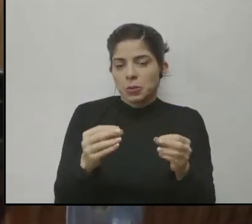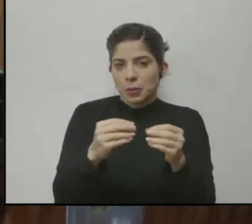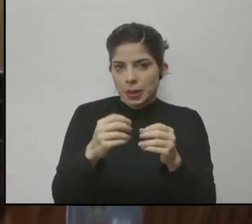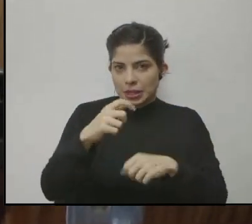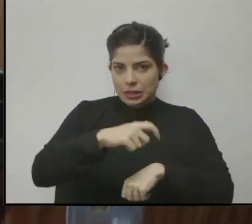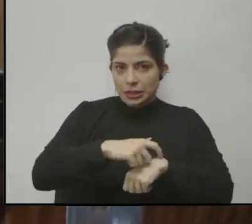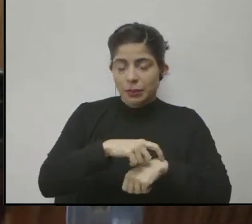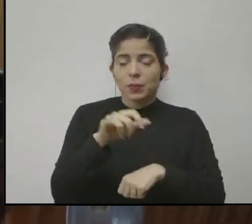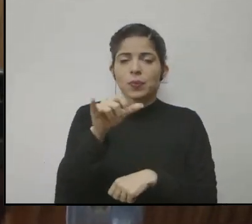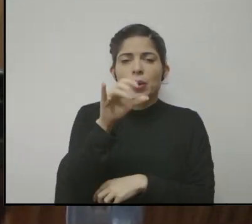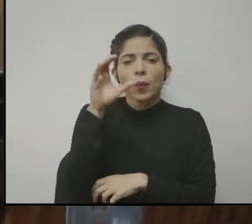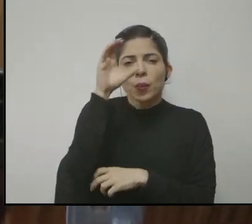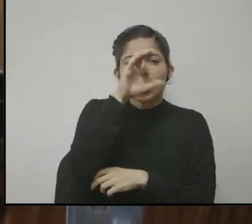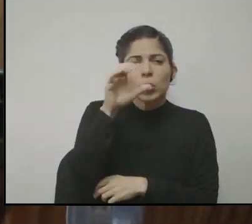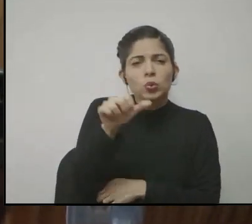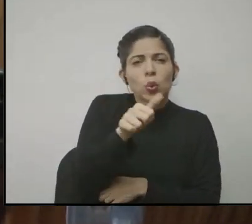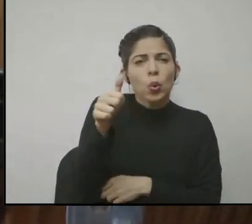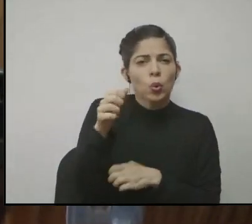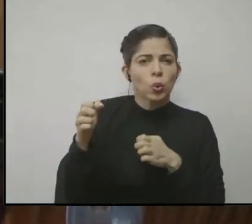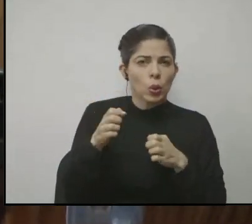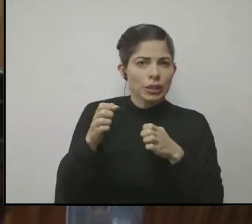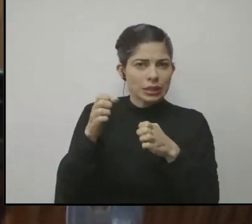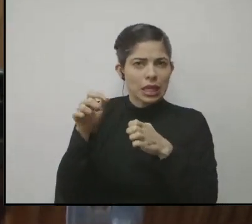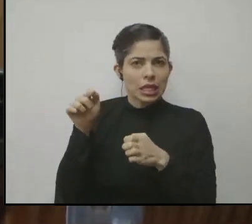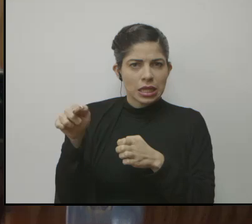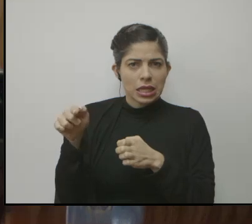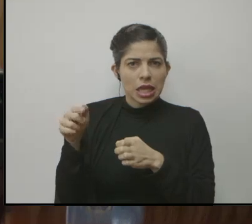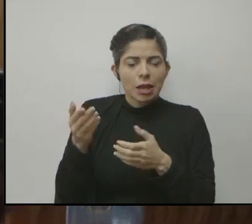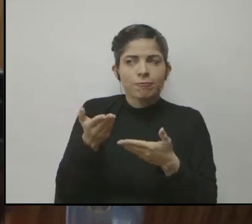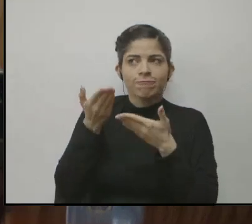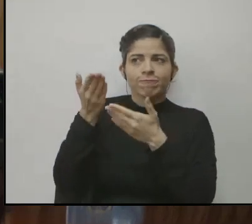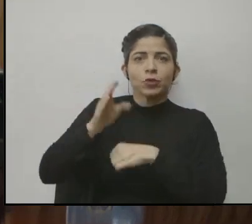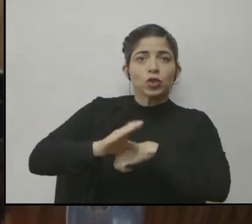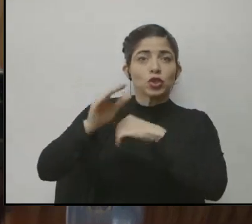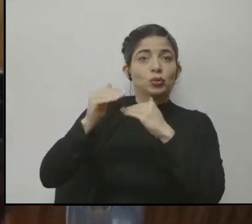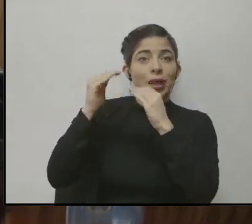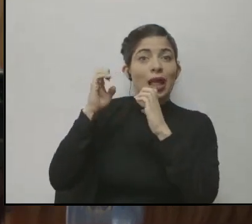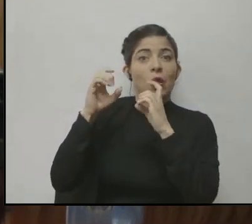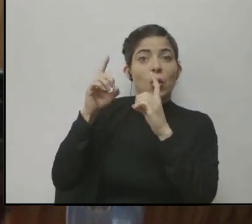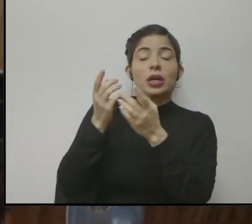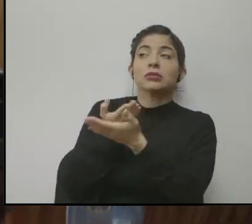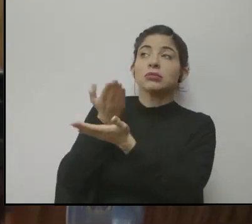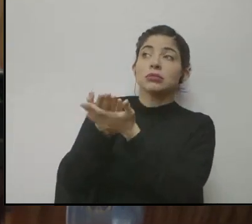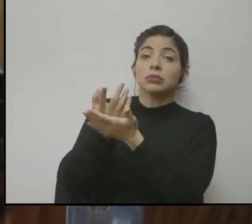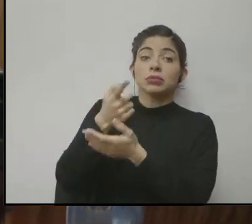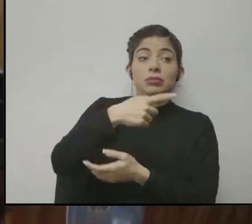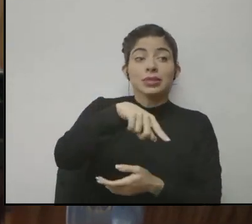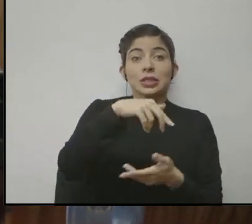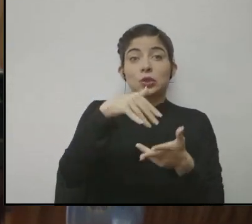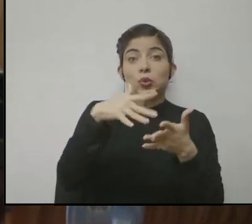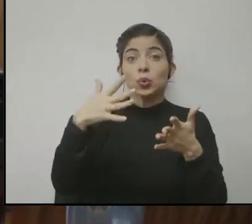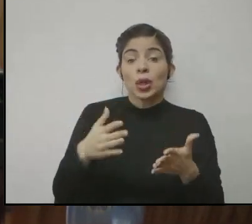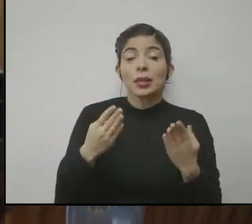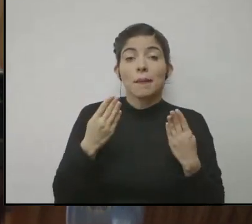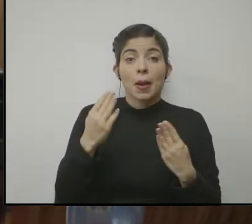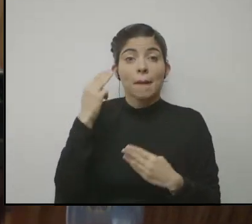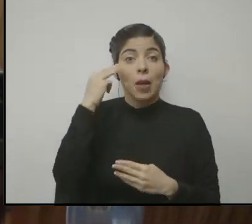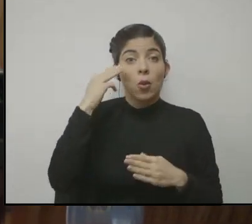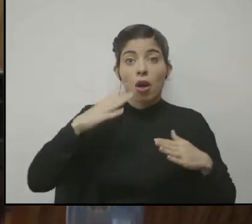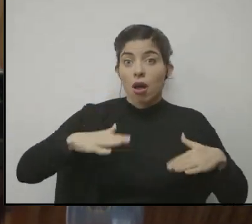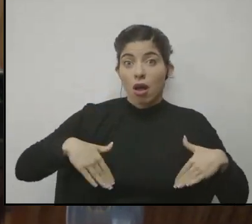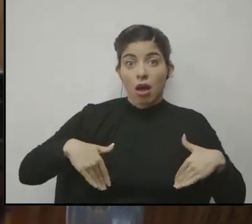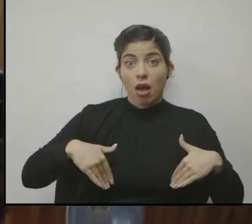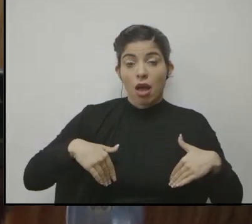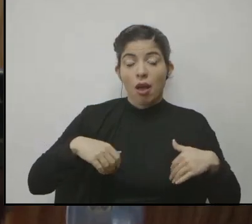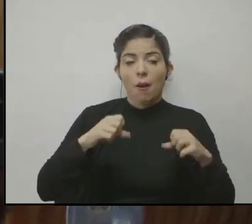buscando otras estrategias que vamos a llevar al Consejo Superior de Educación, donde los estudiantes que no han hecho el bachillerato por madurez tengan